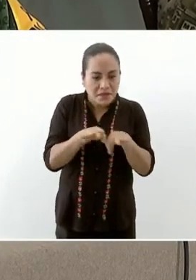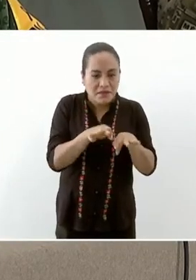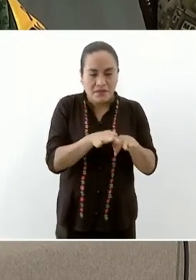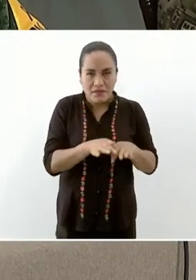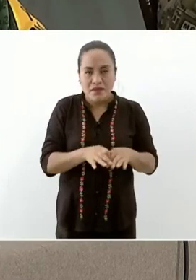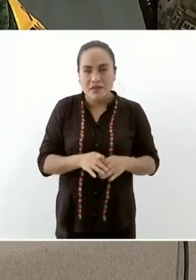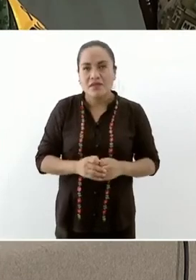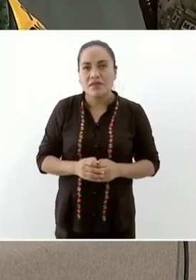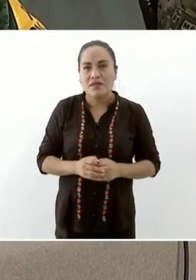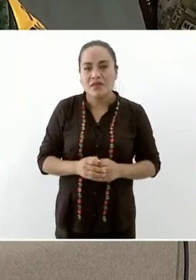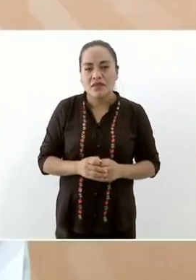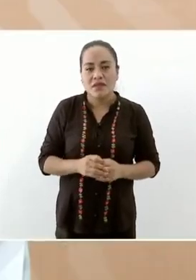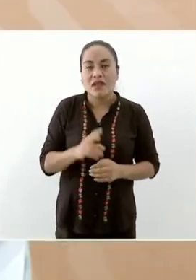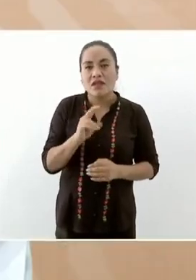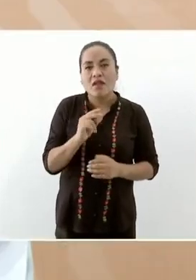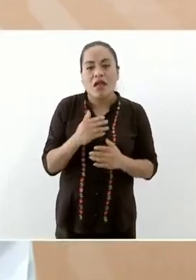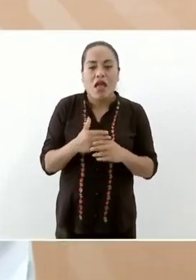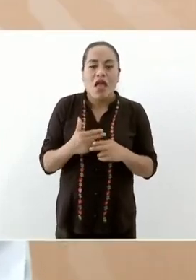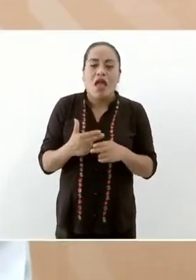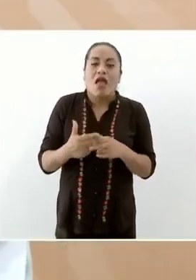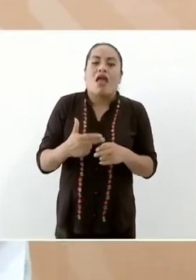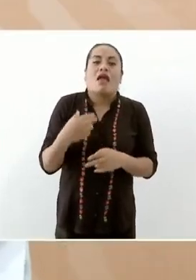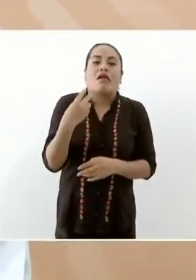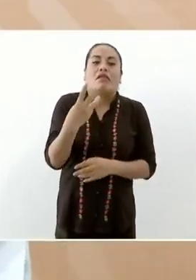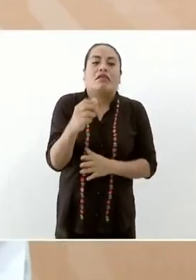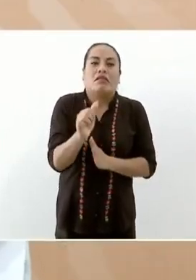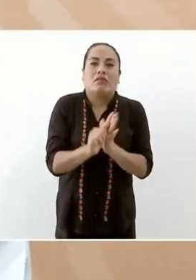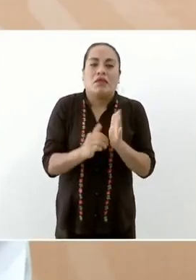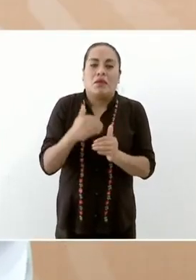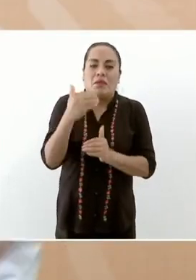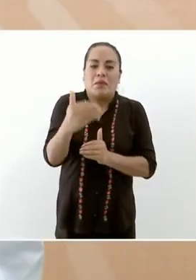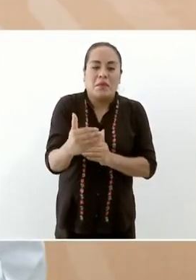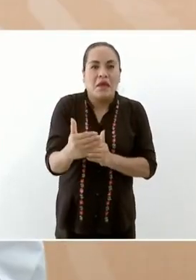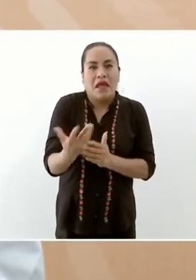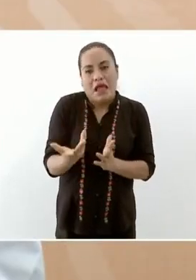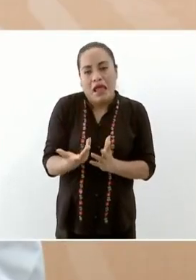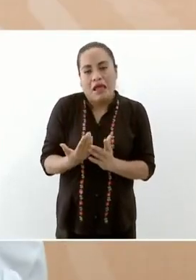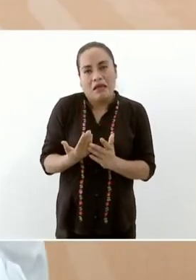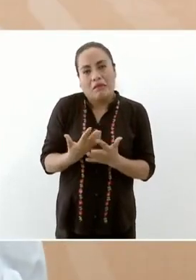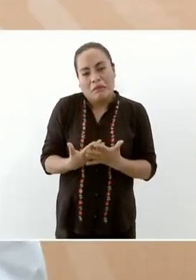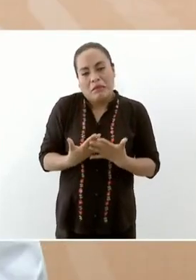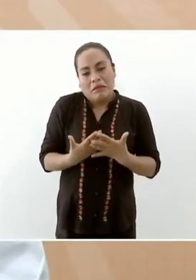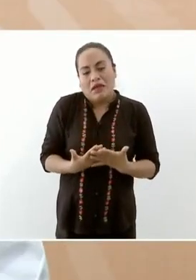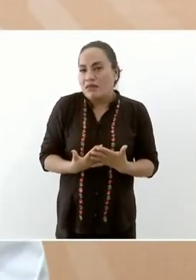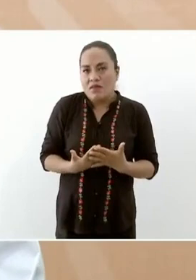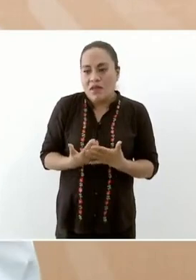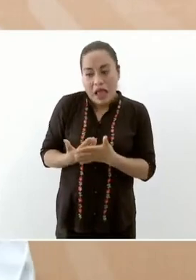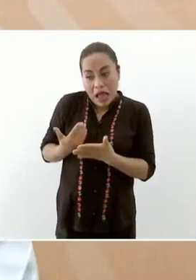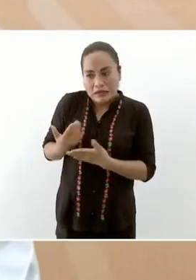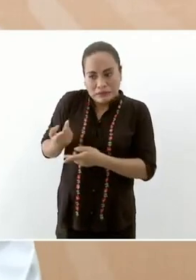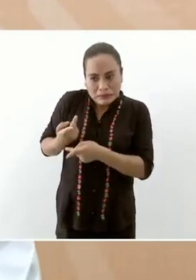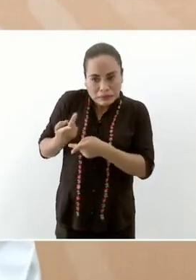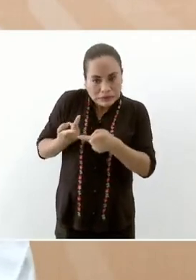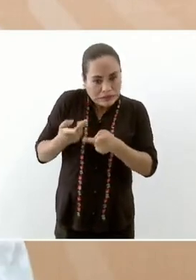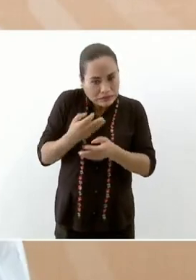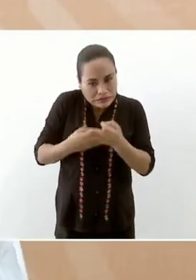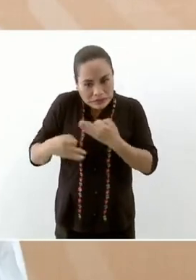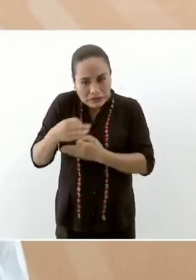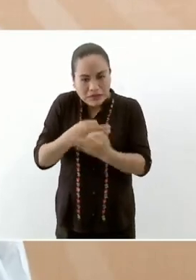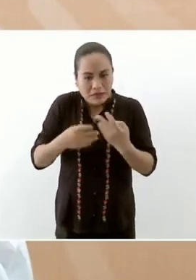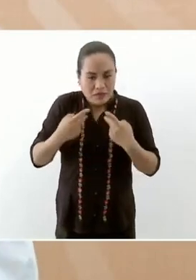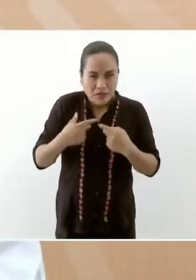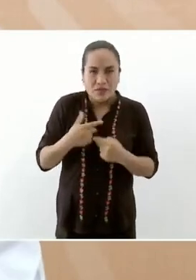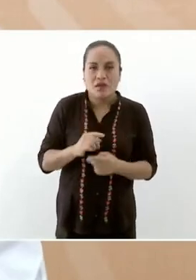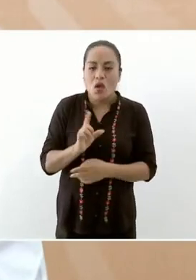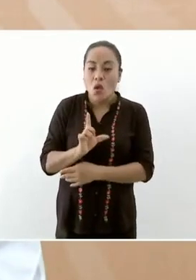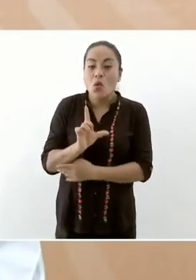dentro de tres meses si quiero que a partir de lunes empiecen a